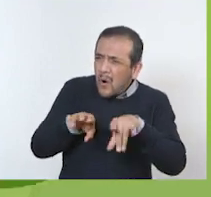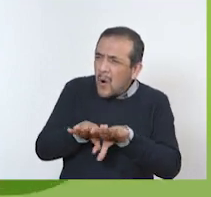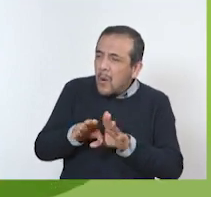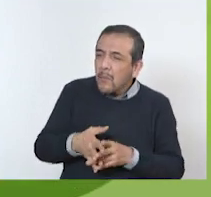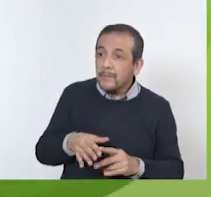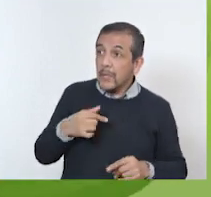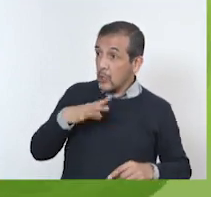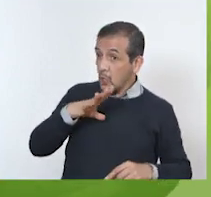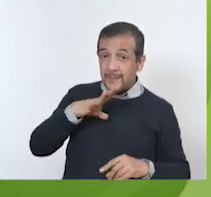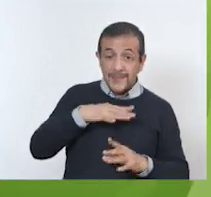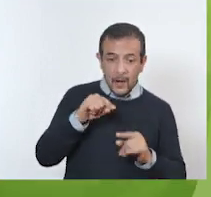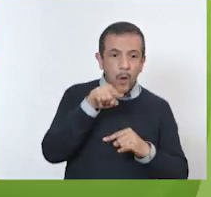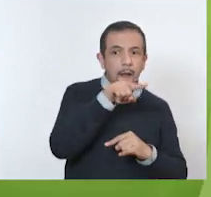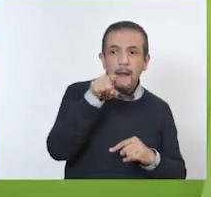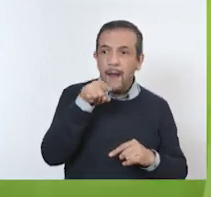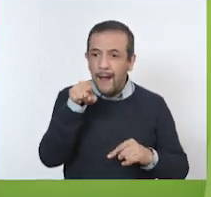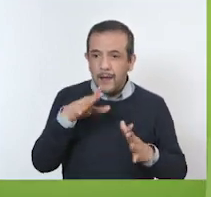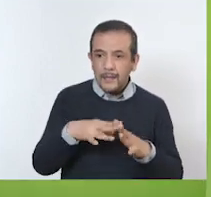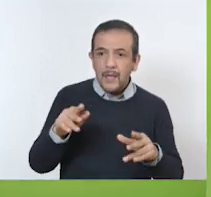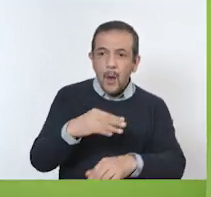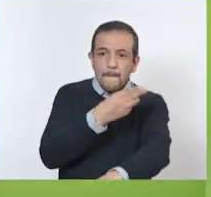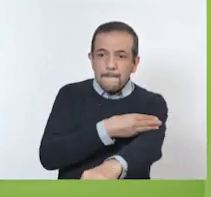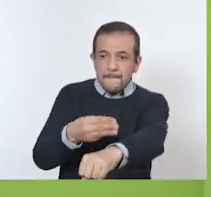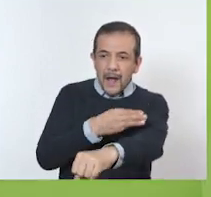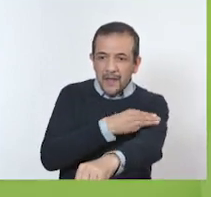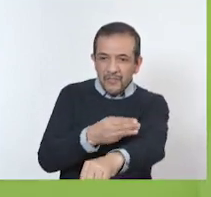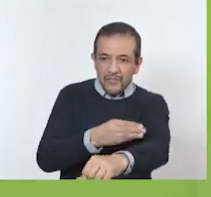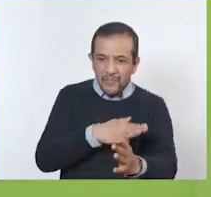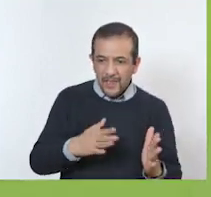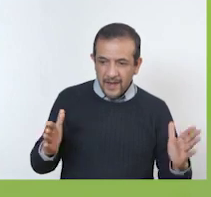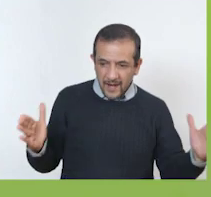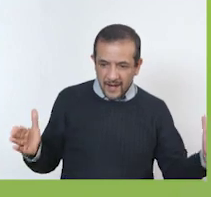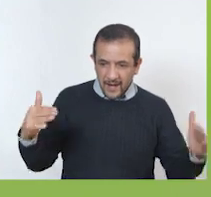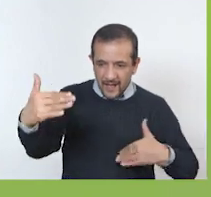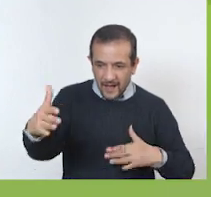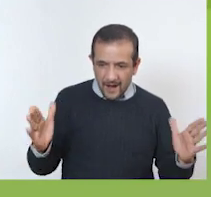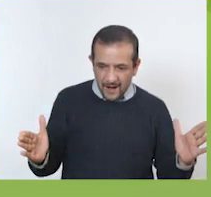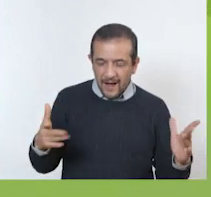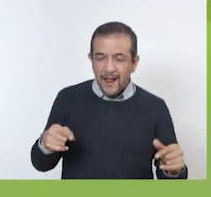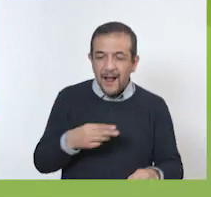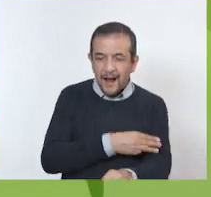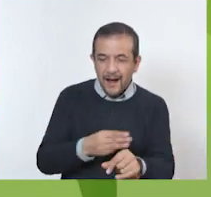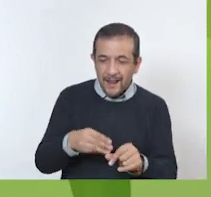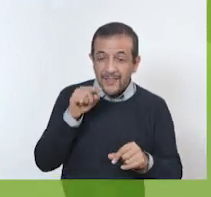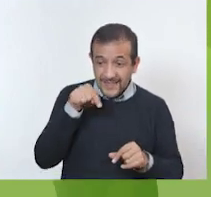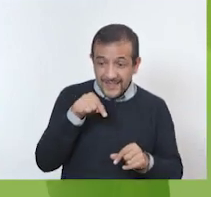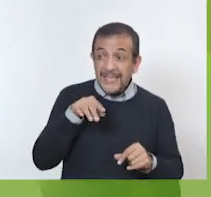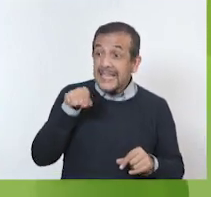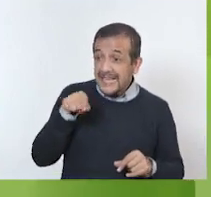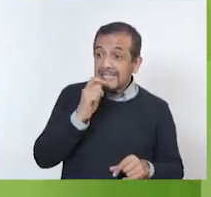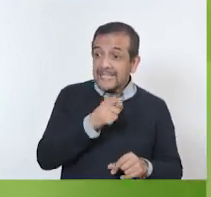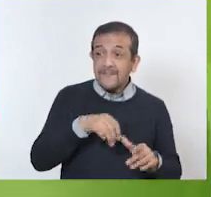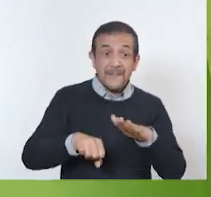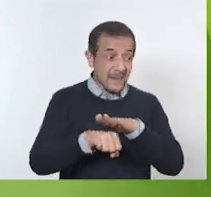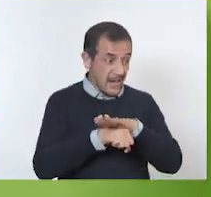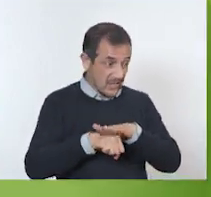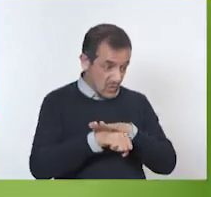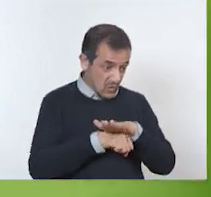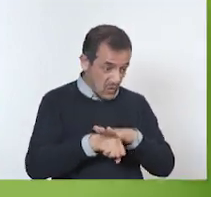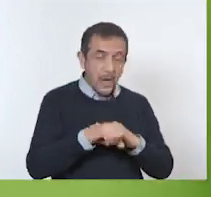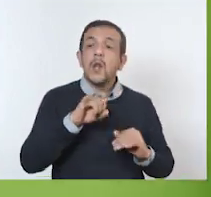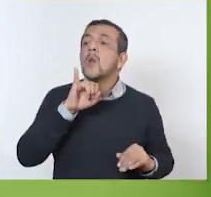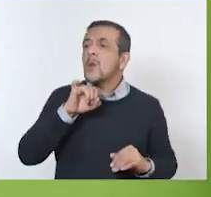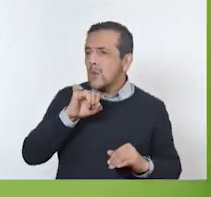Tengo por aquí una tabla guardada donde venía un pastel muy grande. Podemos usar esa. ¿Y ese va a ser el piso? Sí.